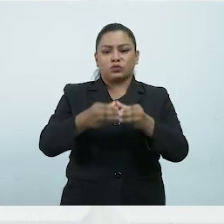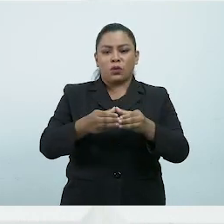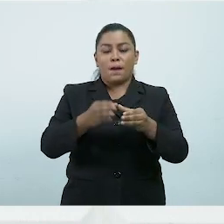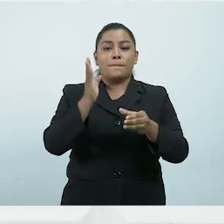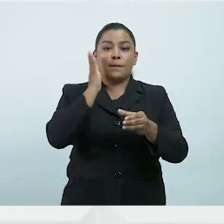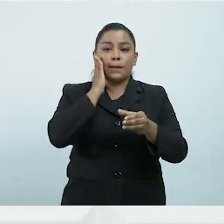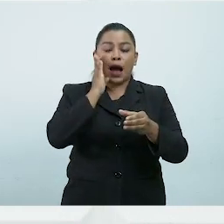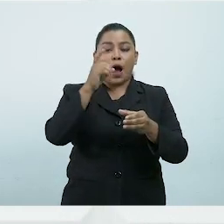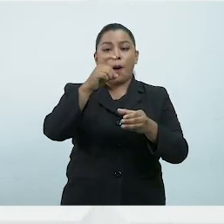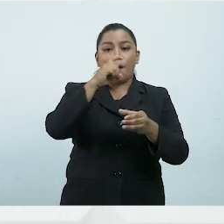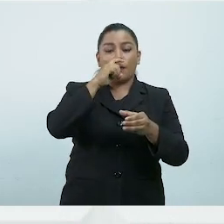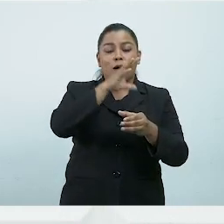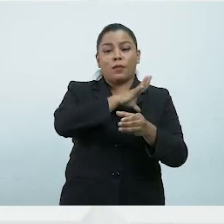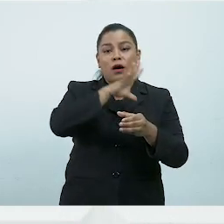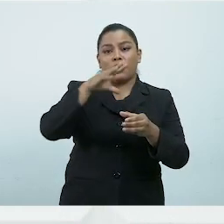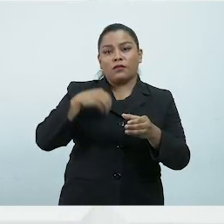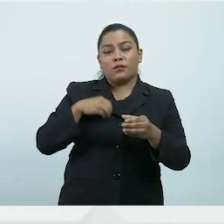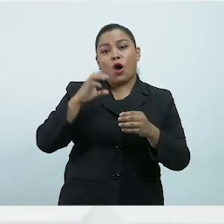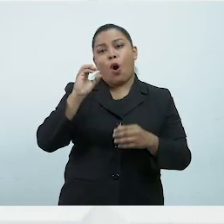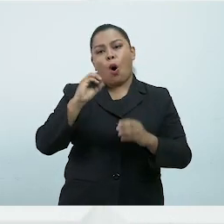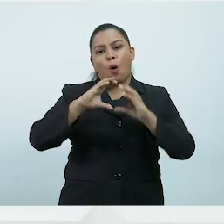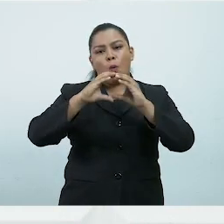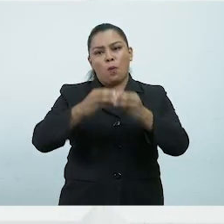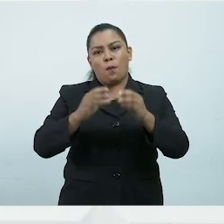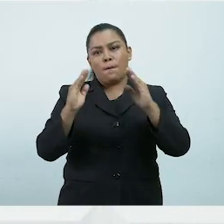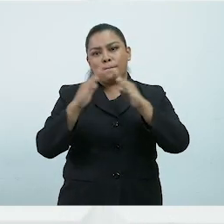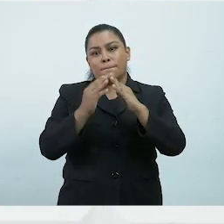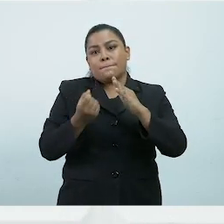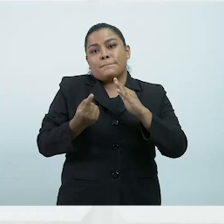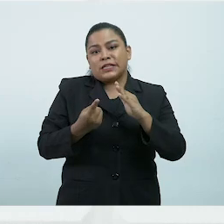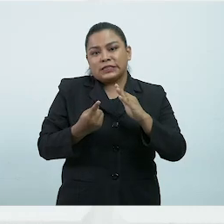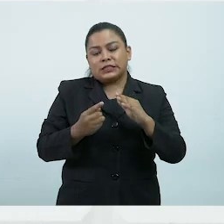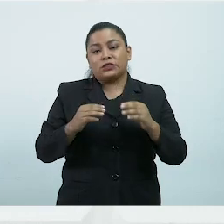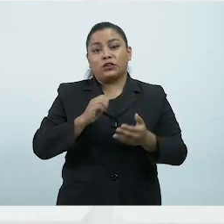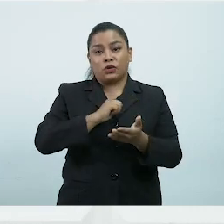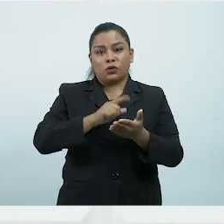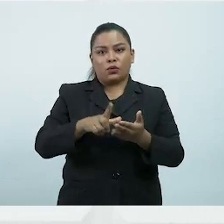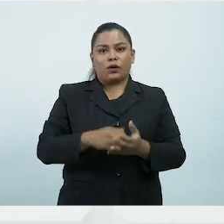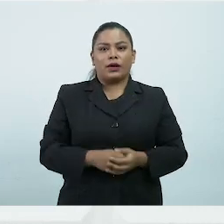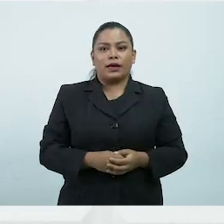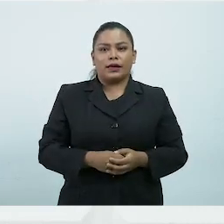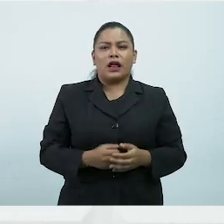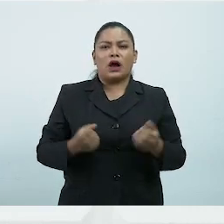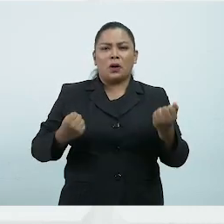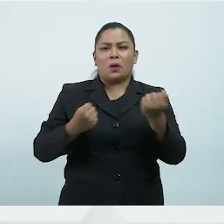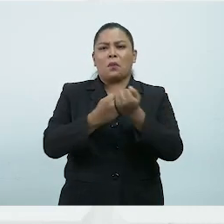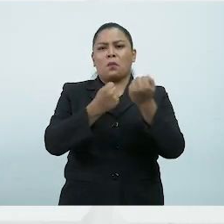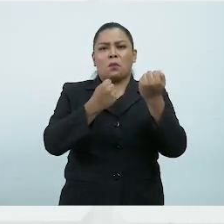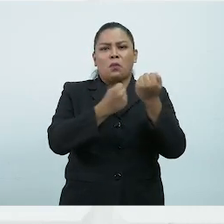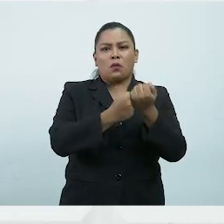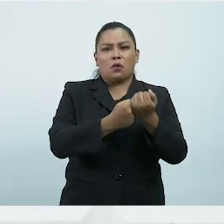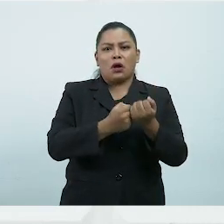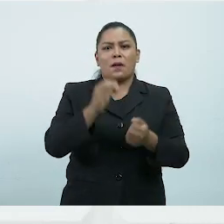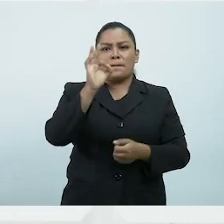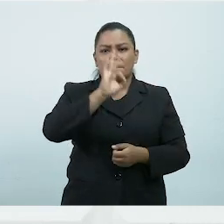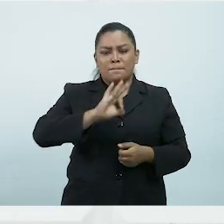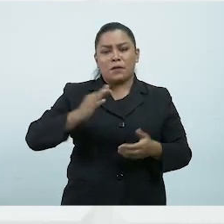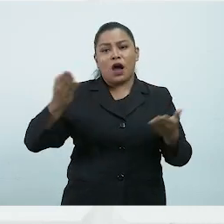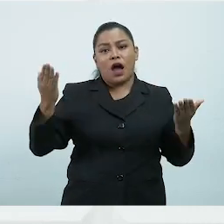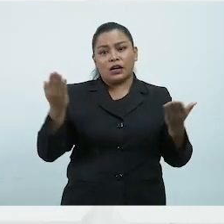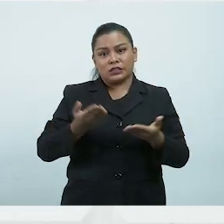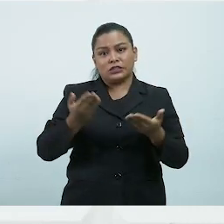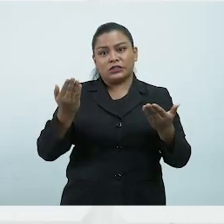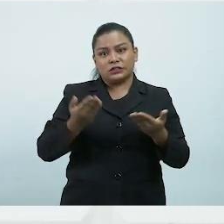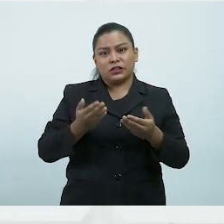y padres de familia o en un comité de vecinos de la institución educativa que contribuyan a dinamizar las acciones de